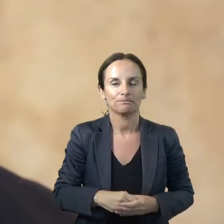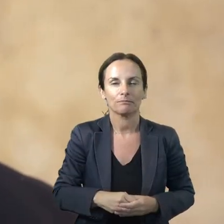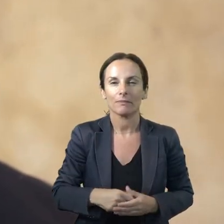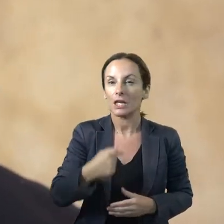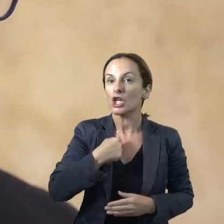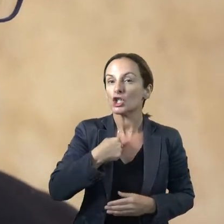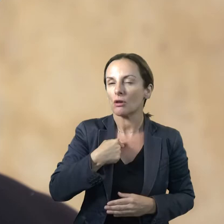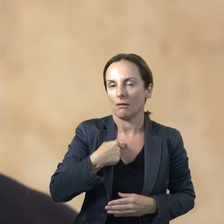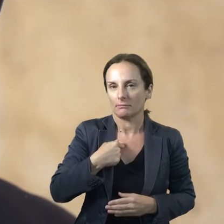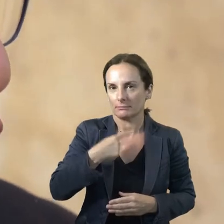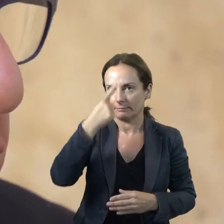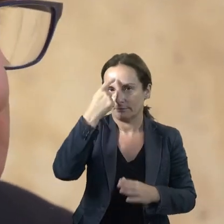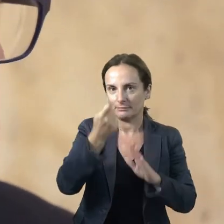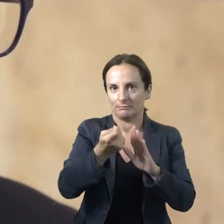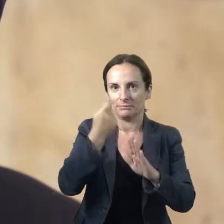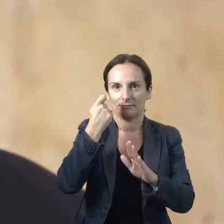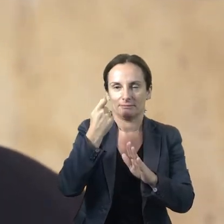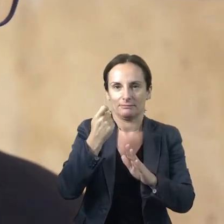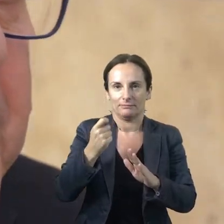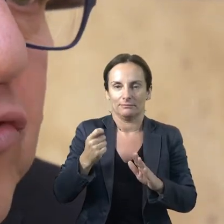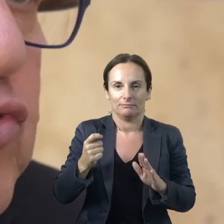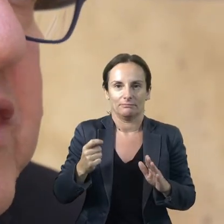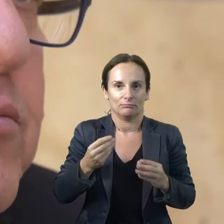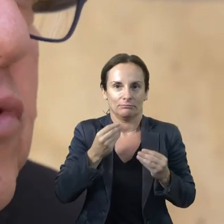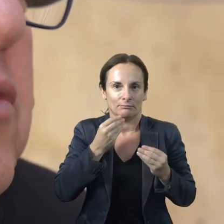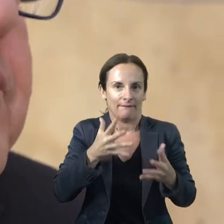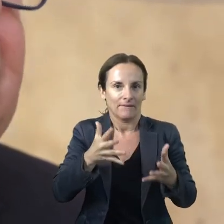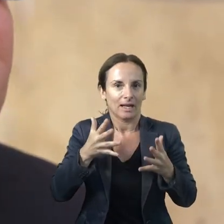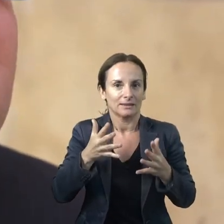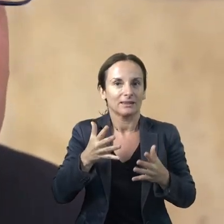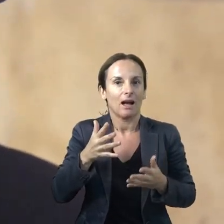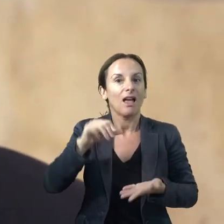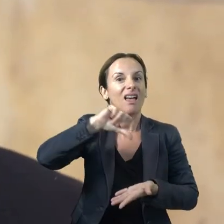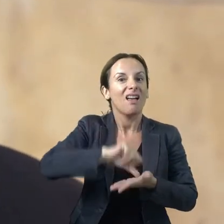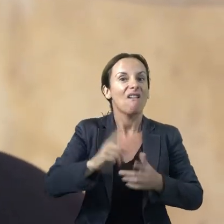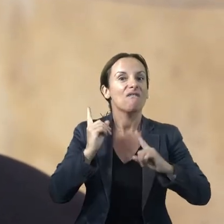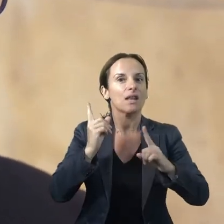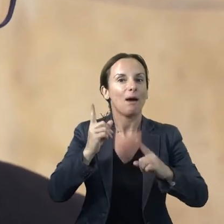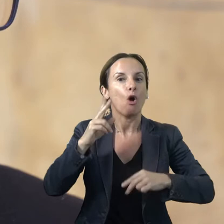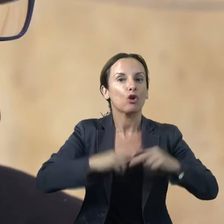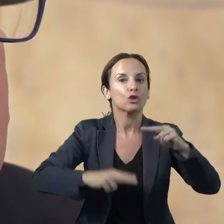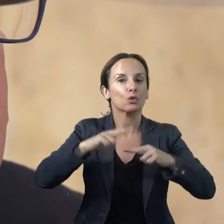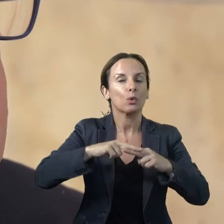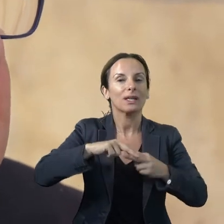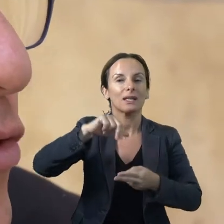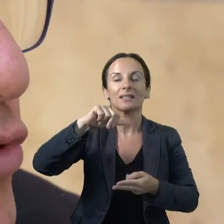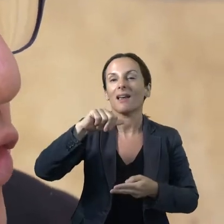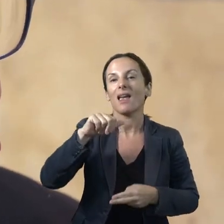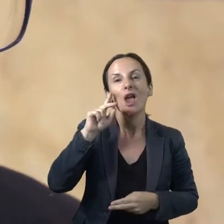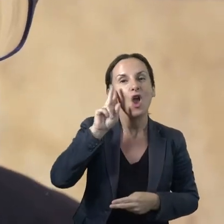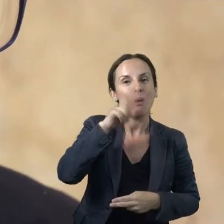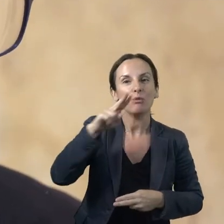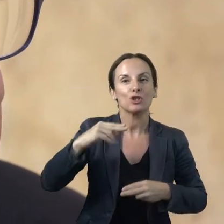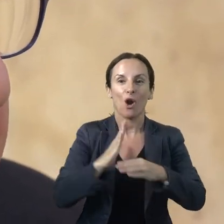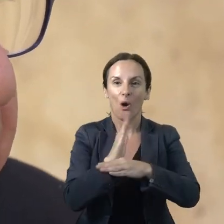Es cuando descubres los museos. A mí me entusiasmó cuando en Bilbao se hizo el